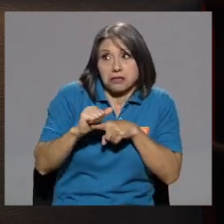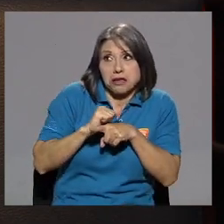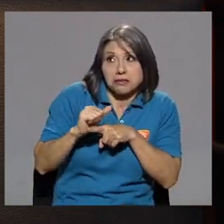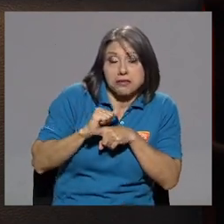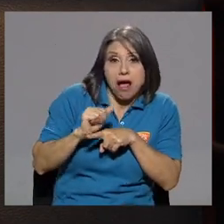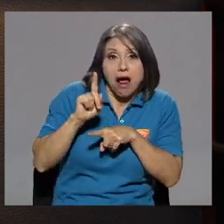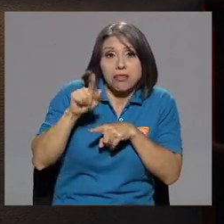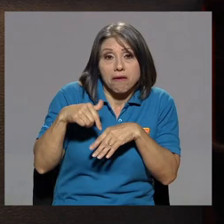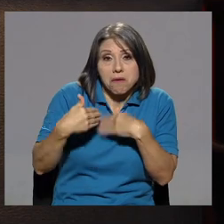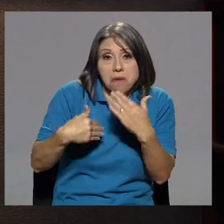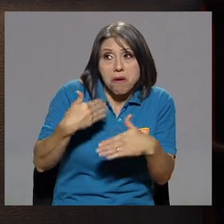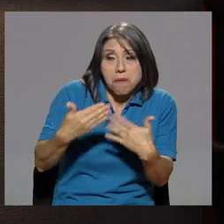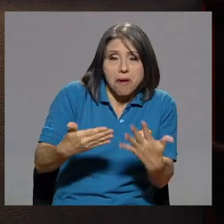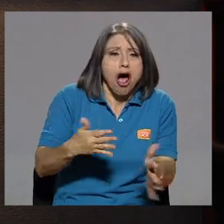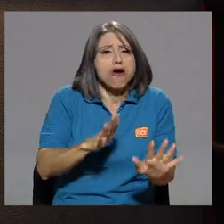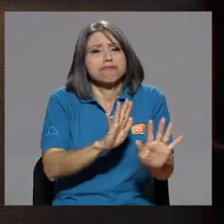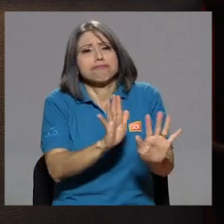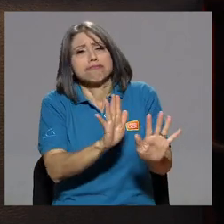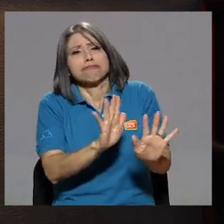hay que montar piezas.